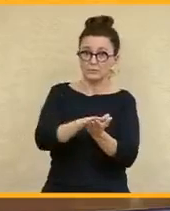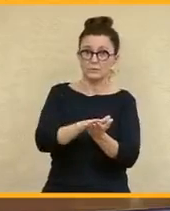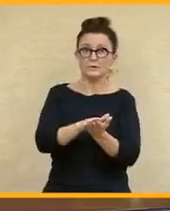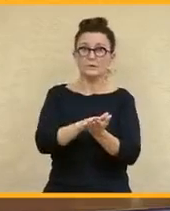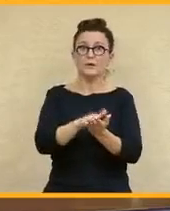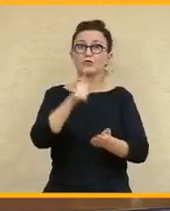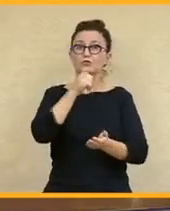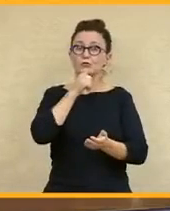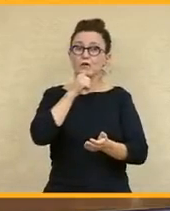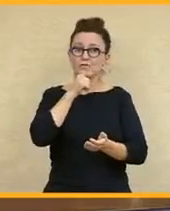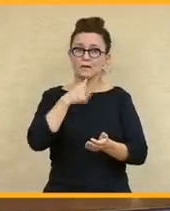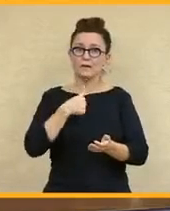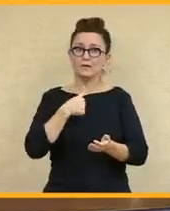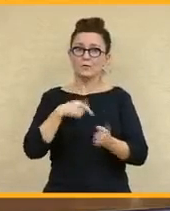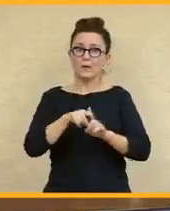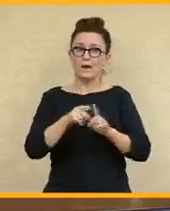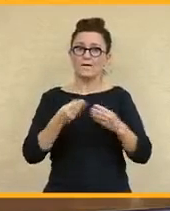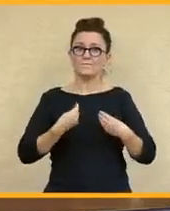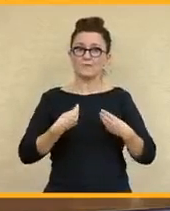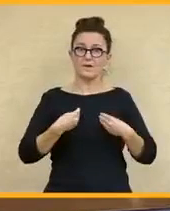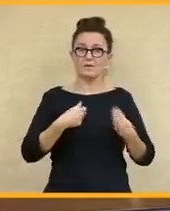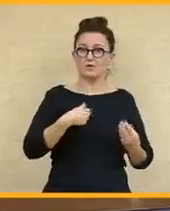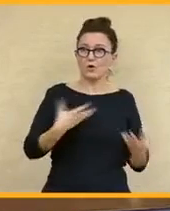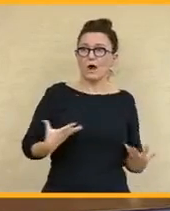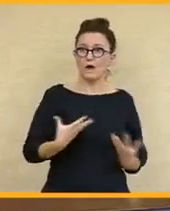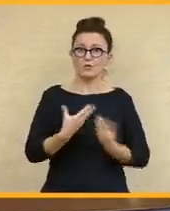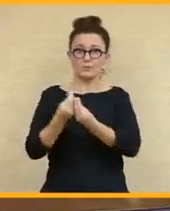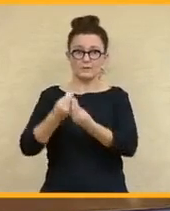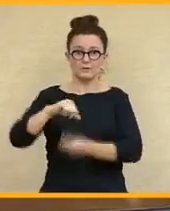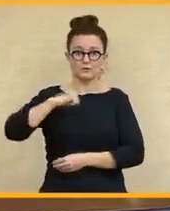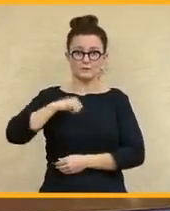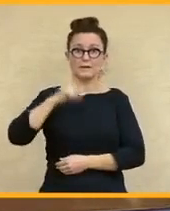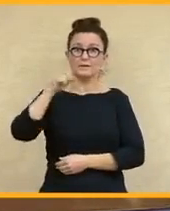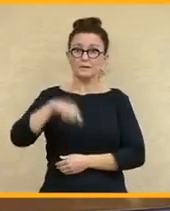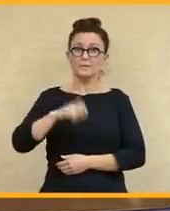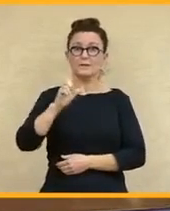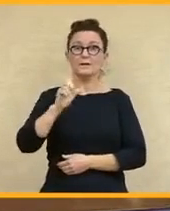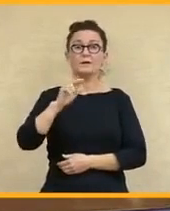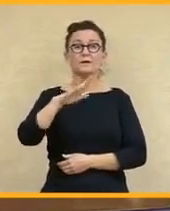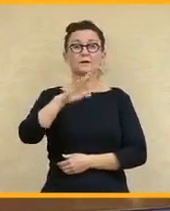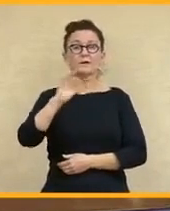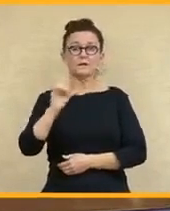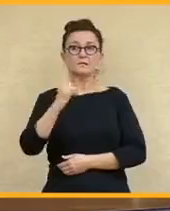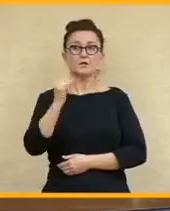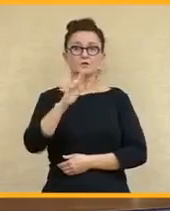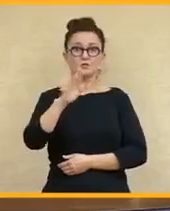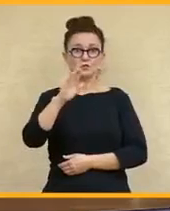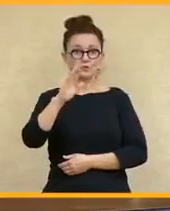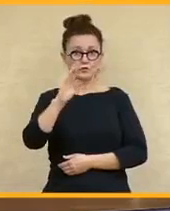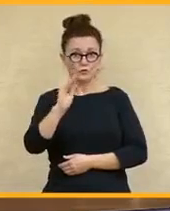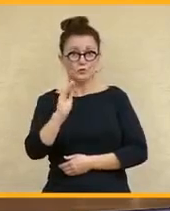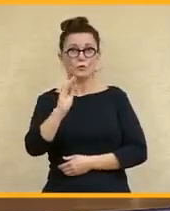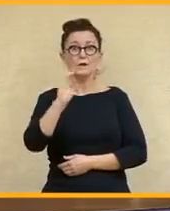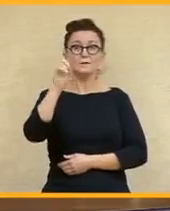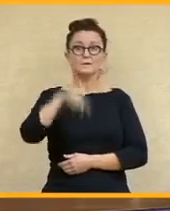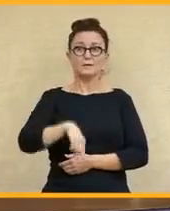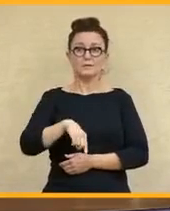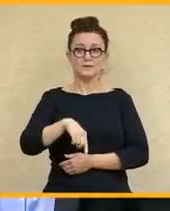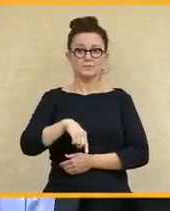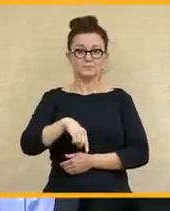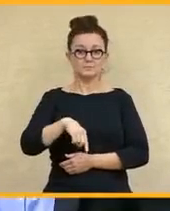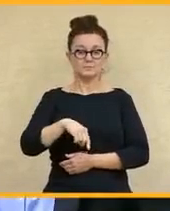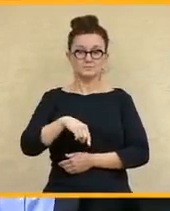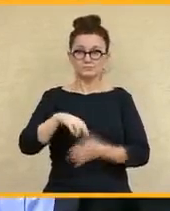pulso y acompañé al hospital. Se ha hablado de Ernest Lluc, íntimo, socialista, compartido por todos,